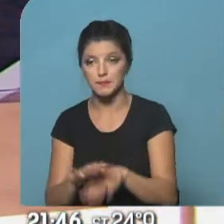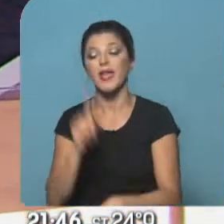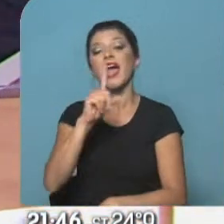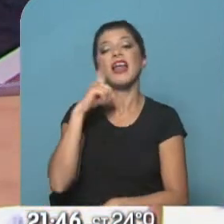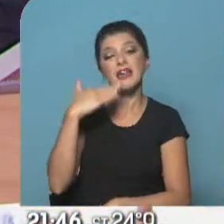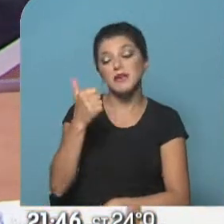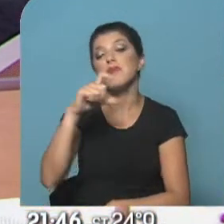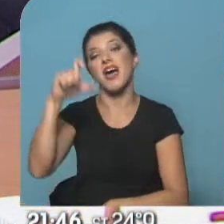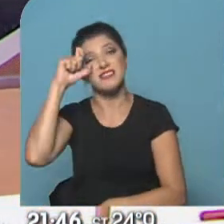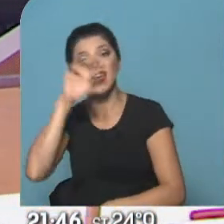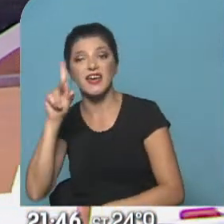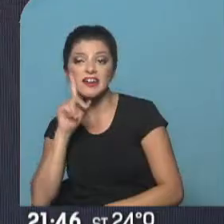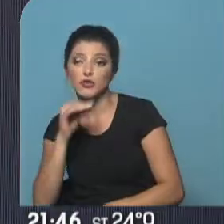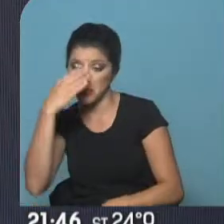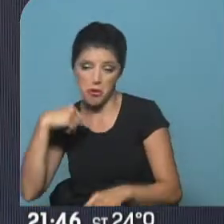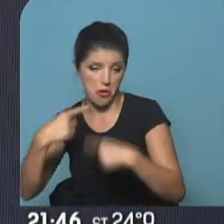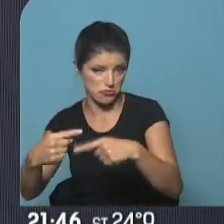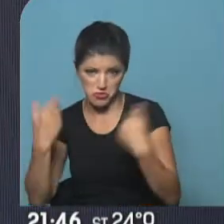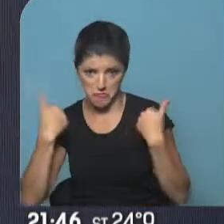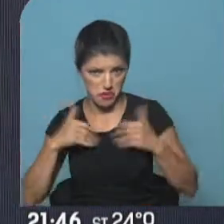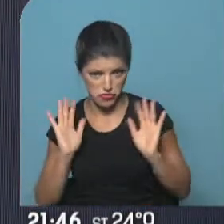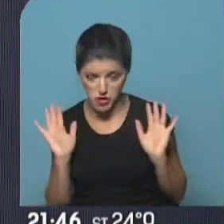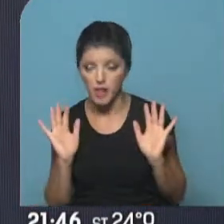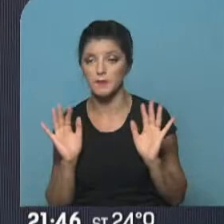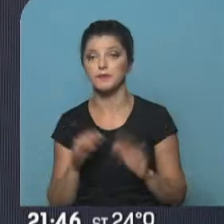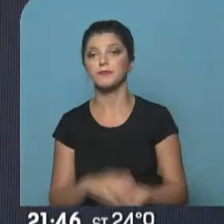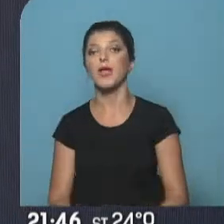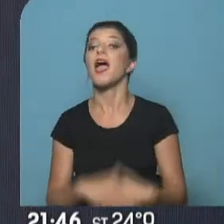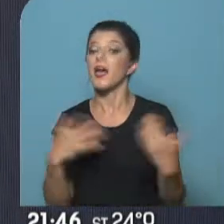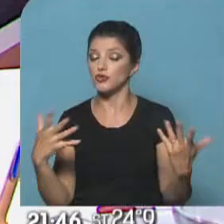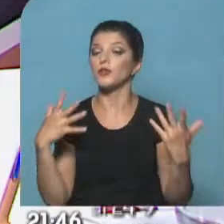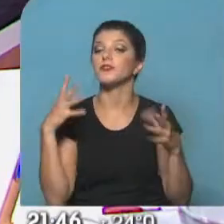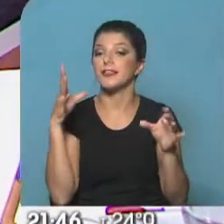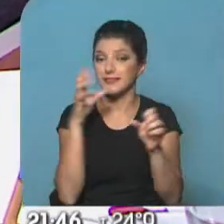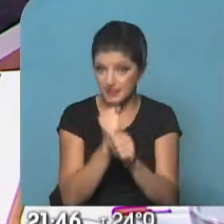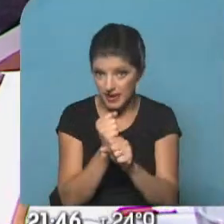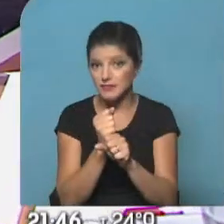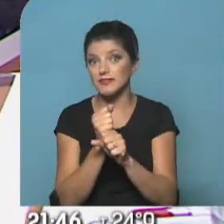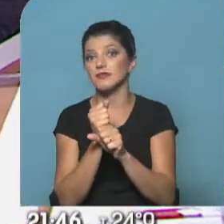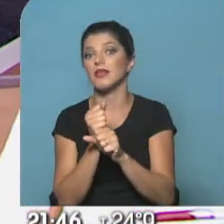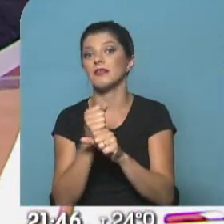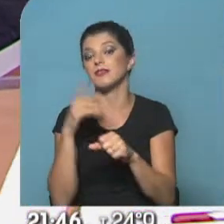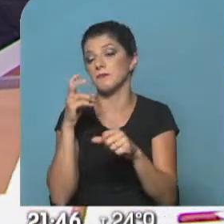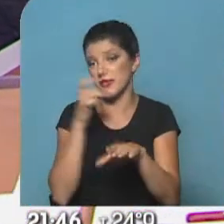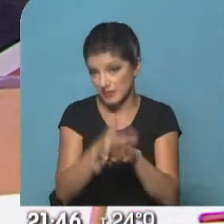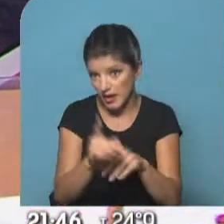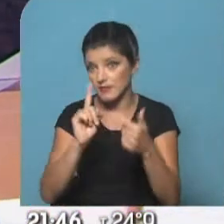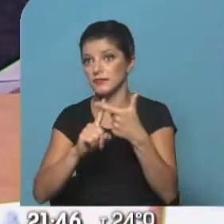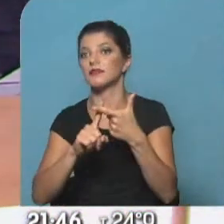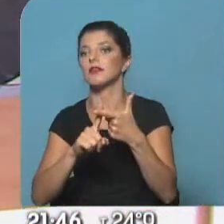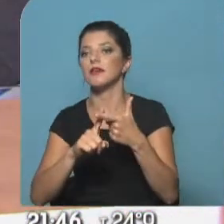después sí va a seguir su circulación normal. Tranquilidad en cuanto a los trenes, Aeroparque y la Ecovici que van a funcionar con absoluta